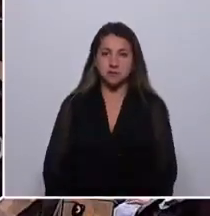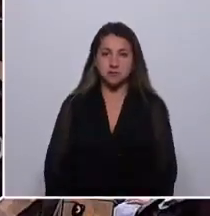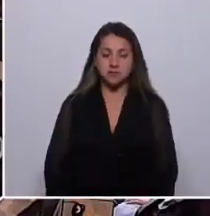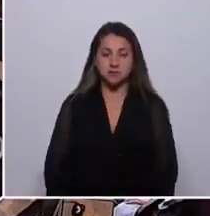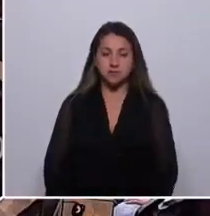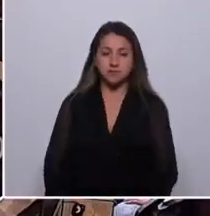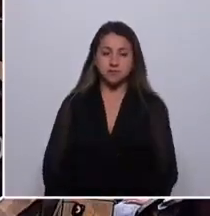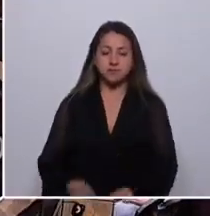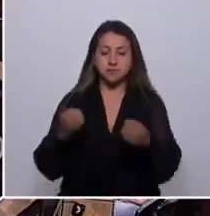Aplausos.